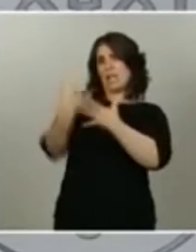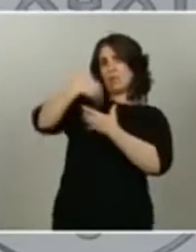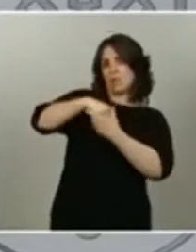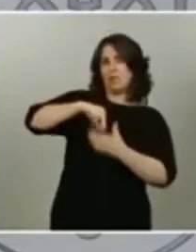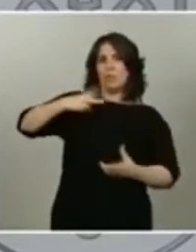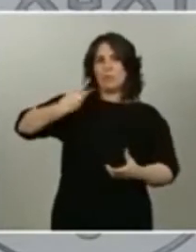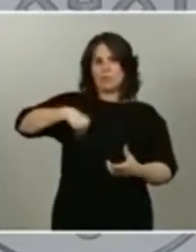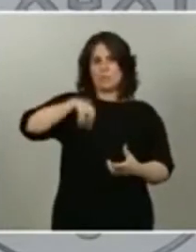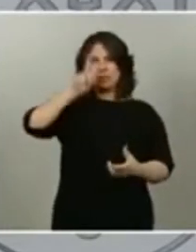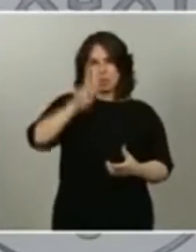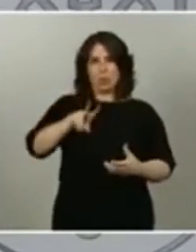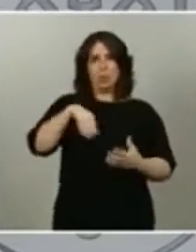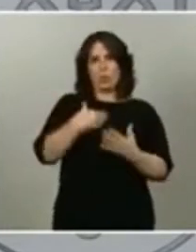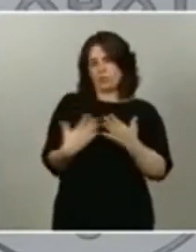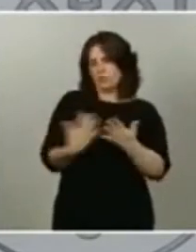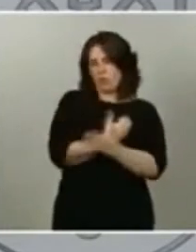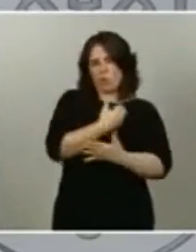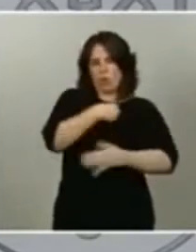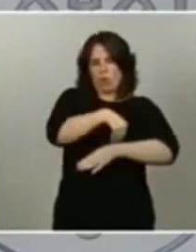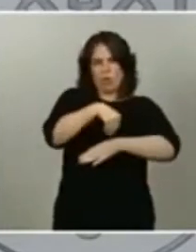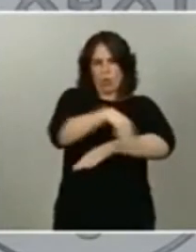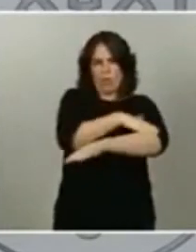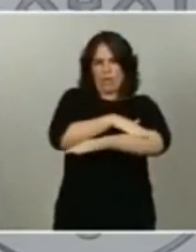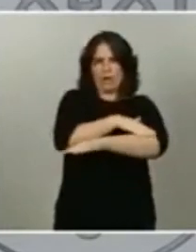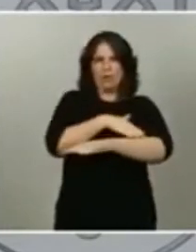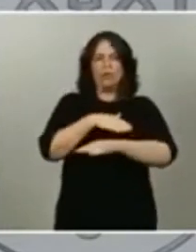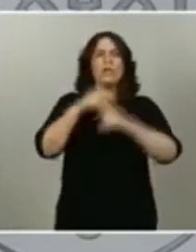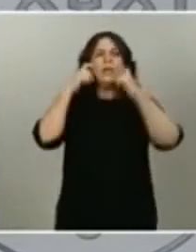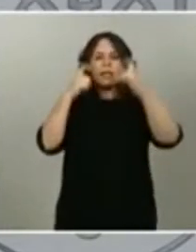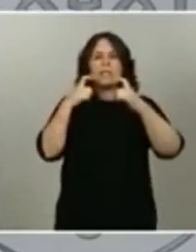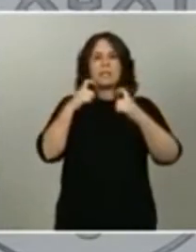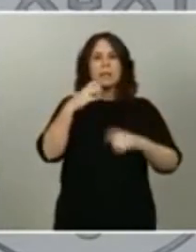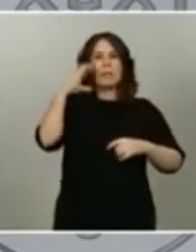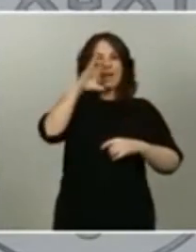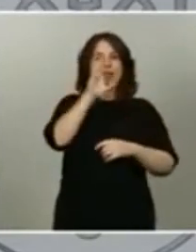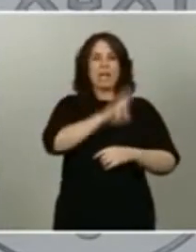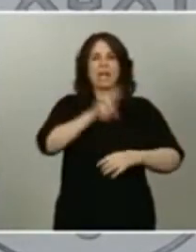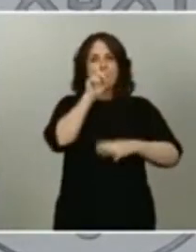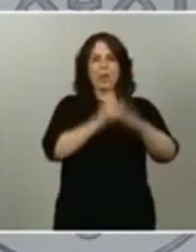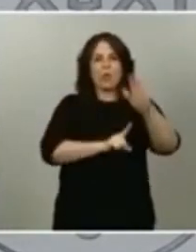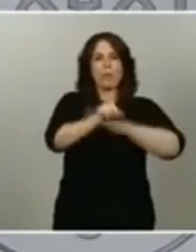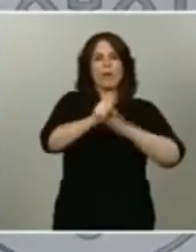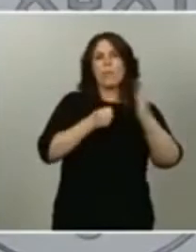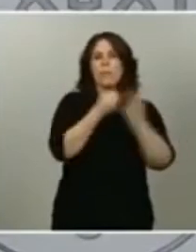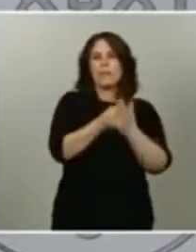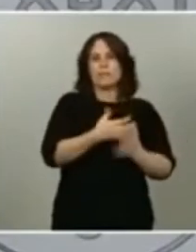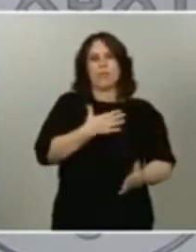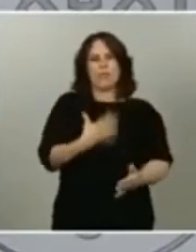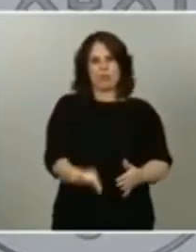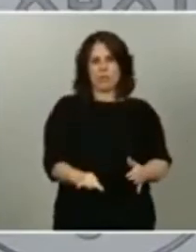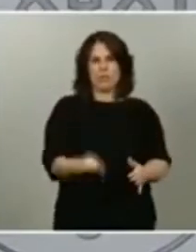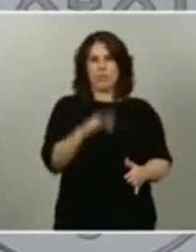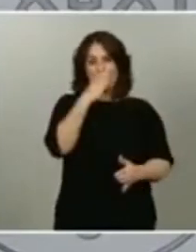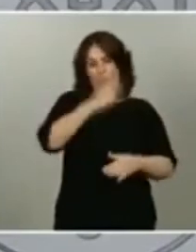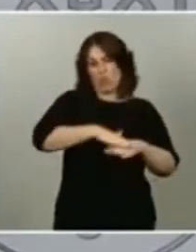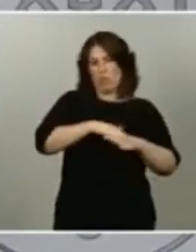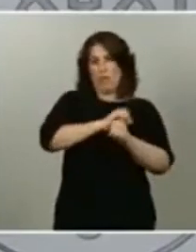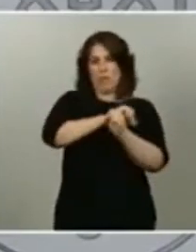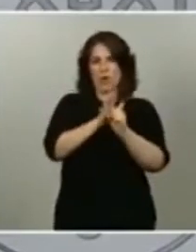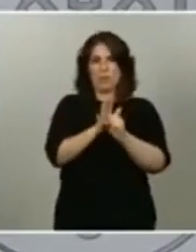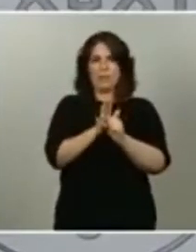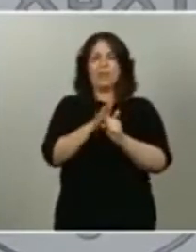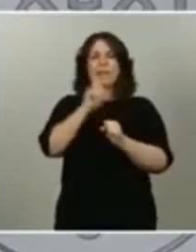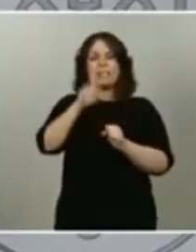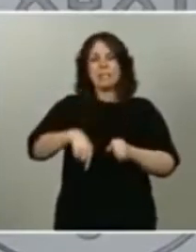en intentar que nuestro país se recupere lo antes posible de la situación económica fruto de la pandemia y que la seguridad y el control de los brotes